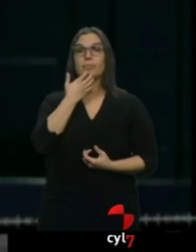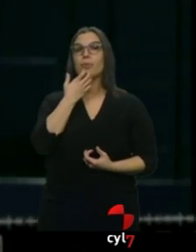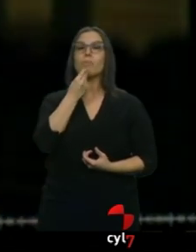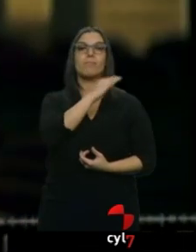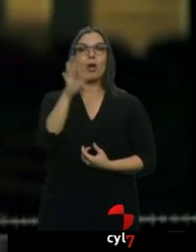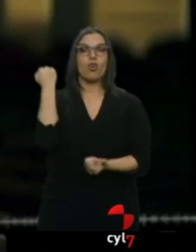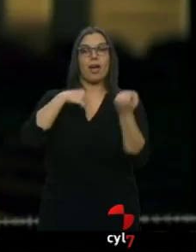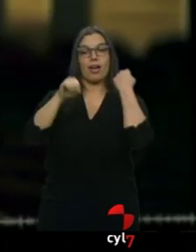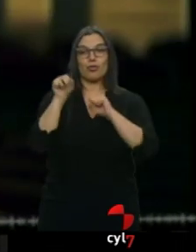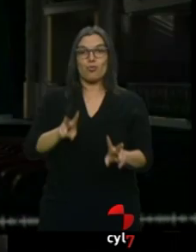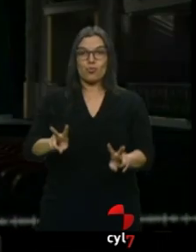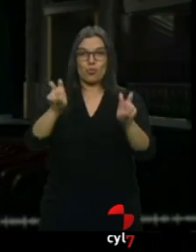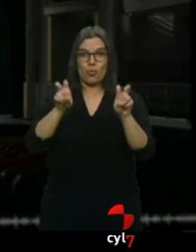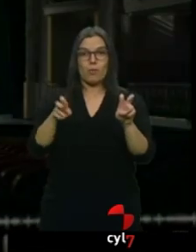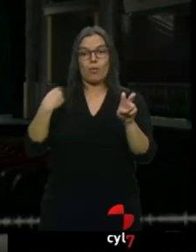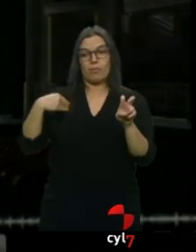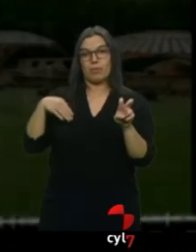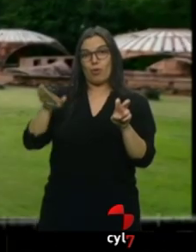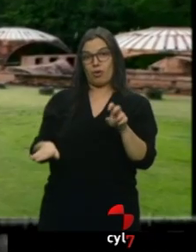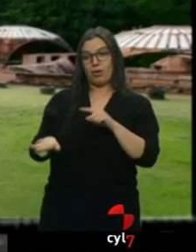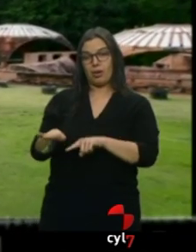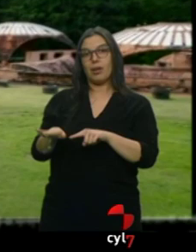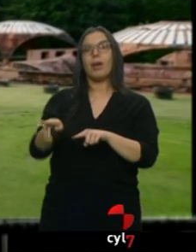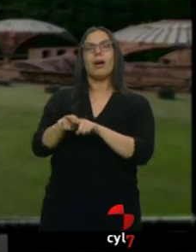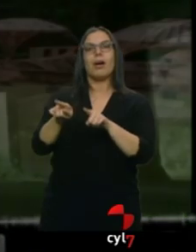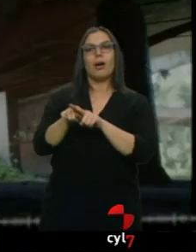interpreta a sí mismo. ¿Y vas a ser el mejor bailarín del mundo?